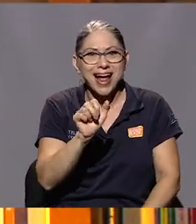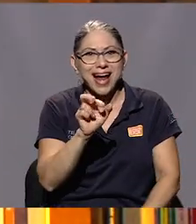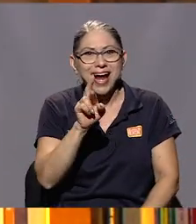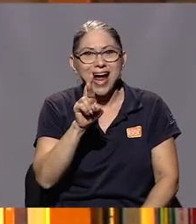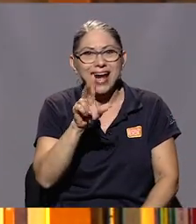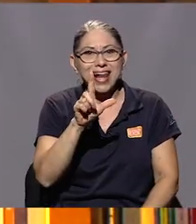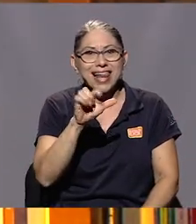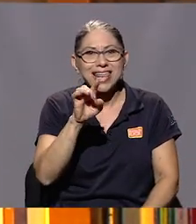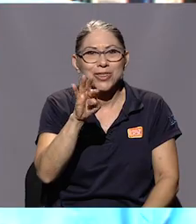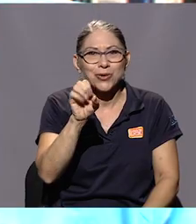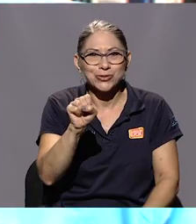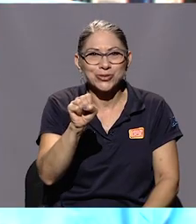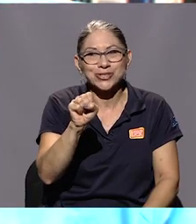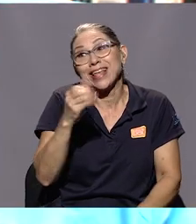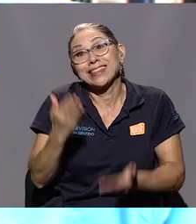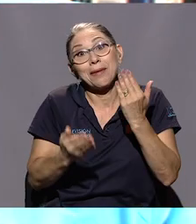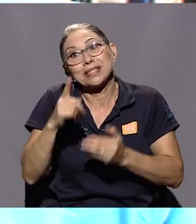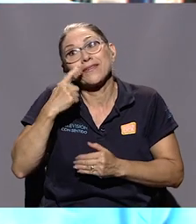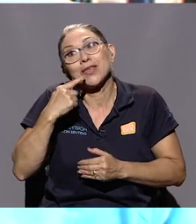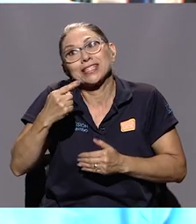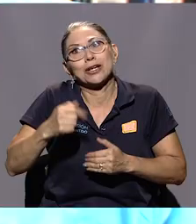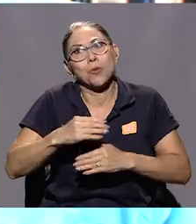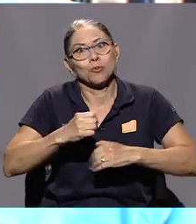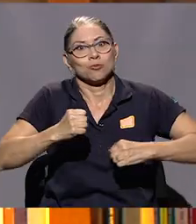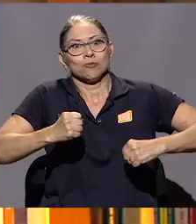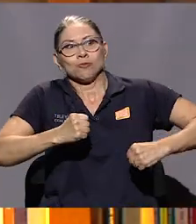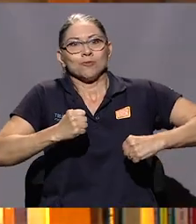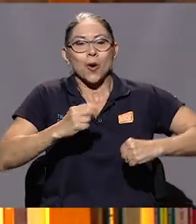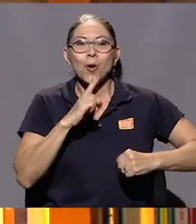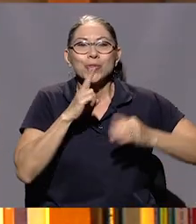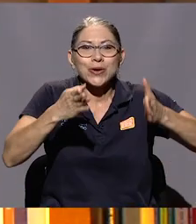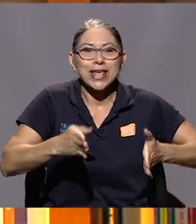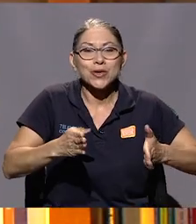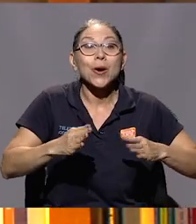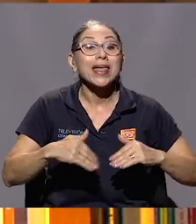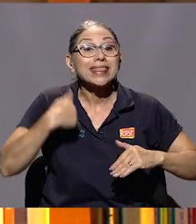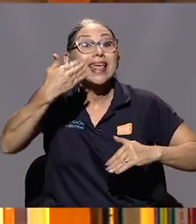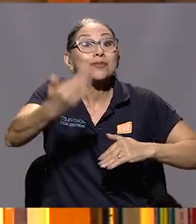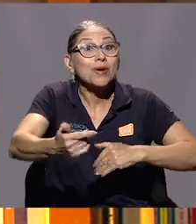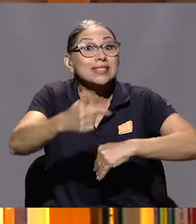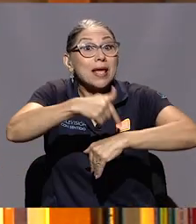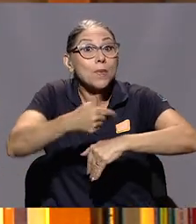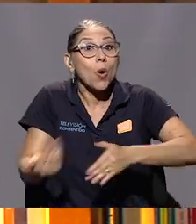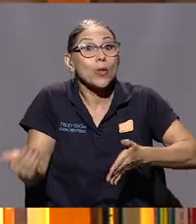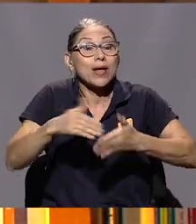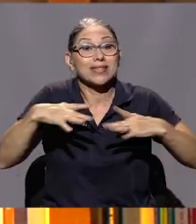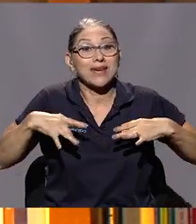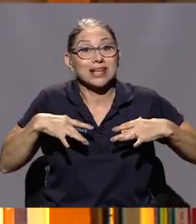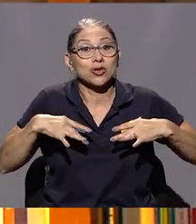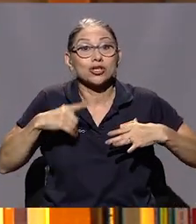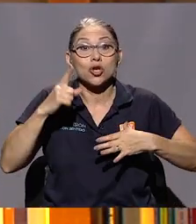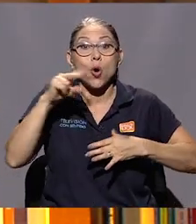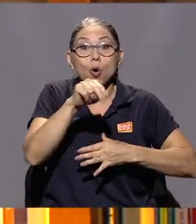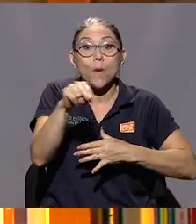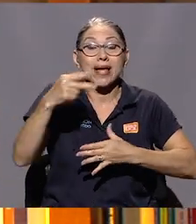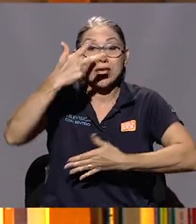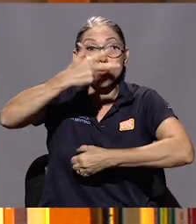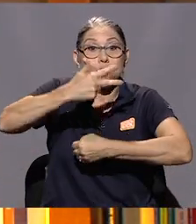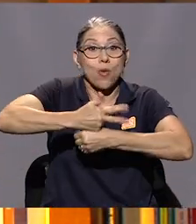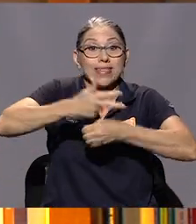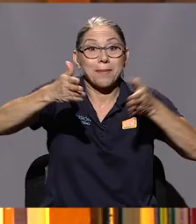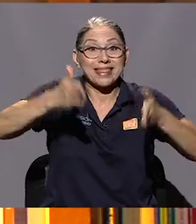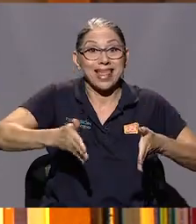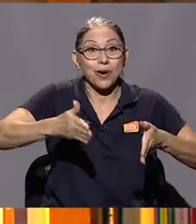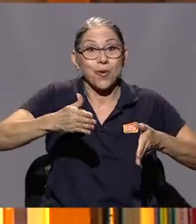Carlotes por lo grande. Carlitos el hondureño. Y luego en otra vacación un compañero guatemalteco que no regresó.